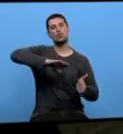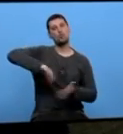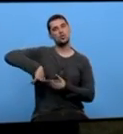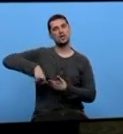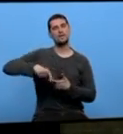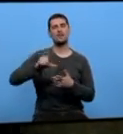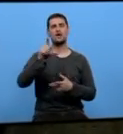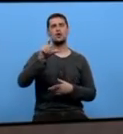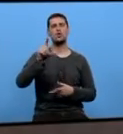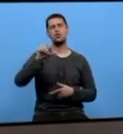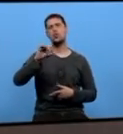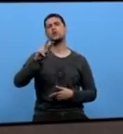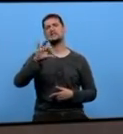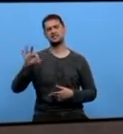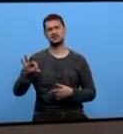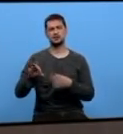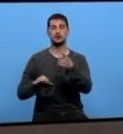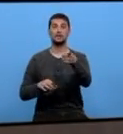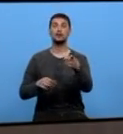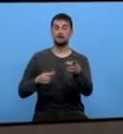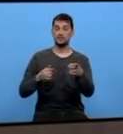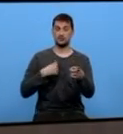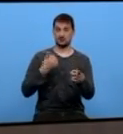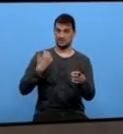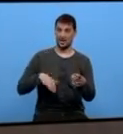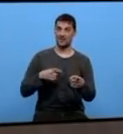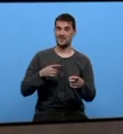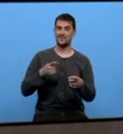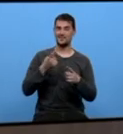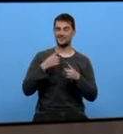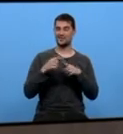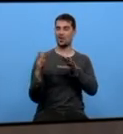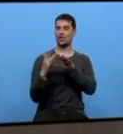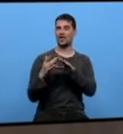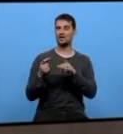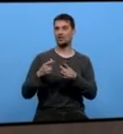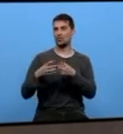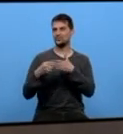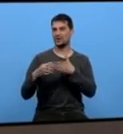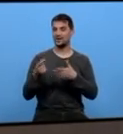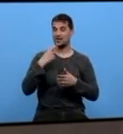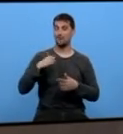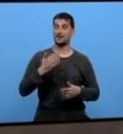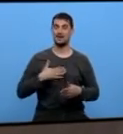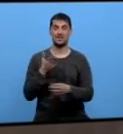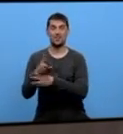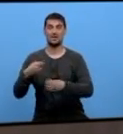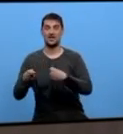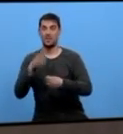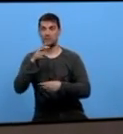a de Luisa Reñas me encantou A mi aquí ya me está diciendo oye, mañana me paso porque el negro y dorado me ha gustado muchísimo